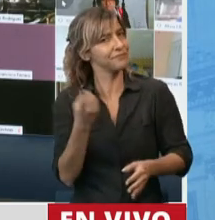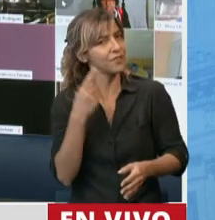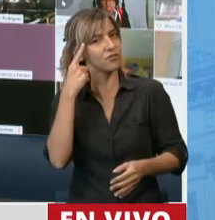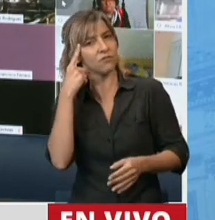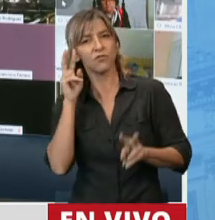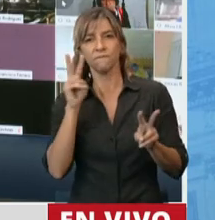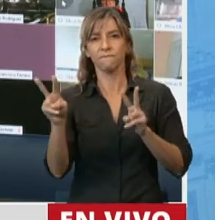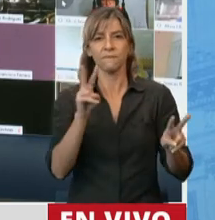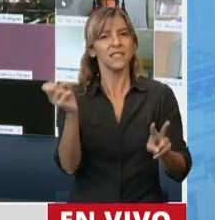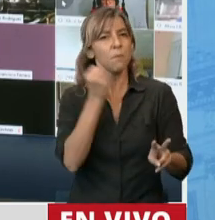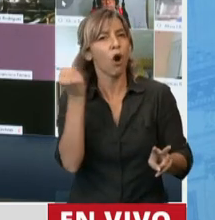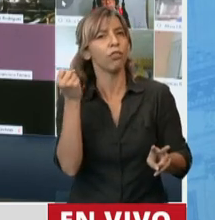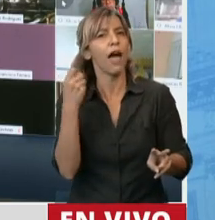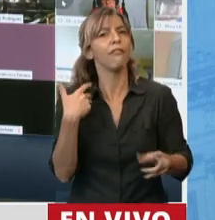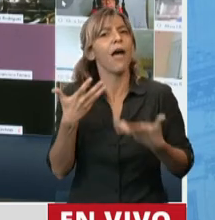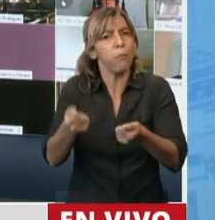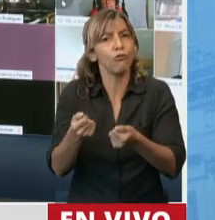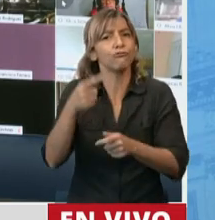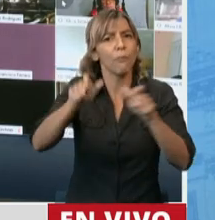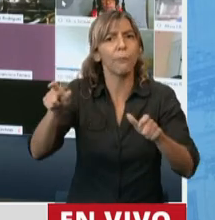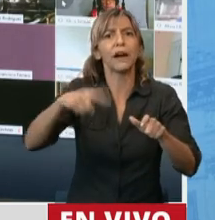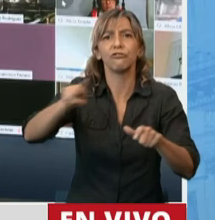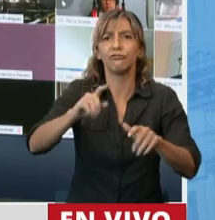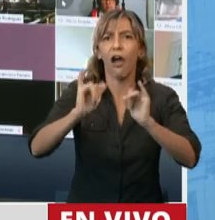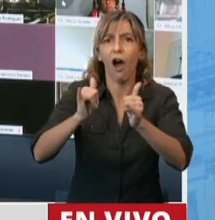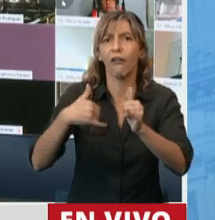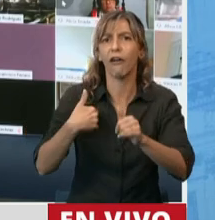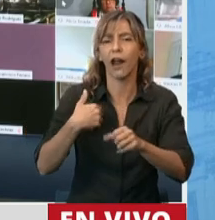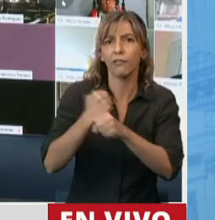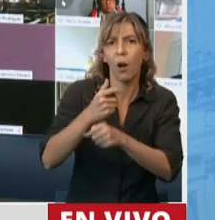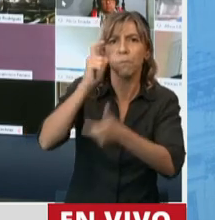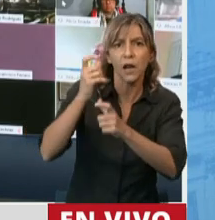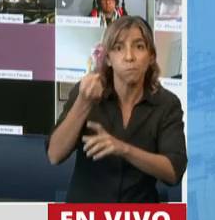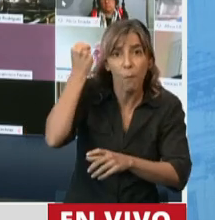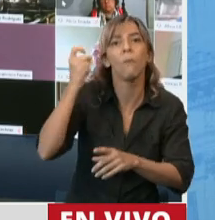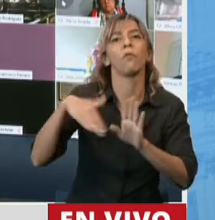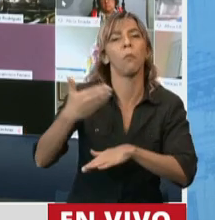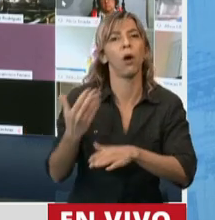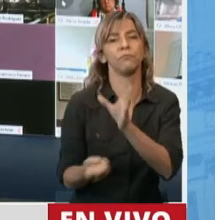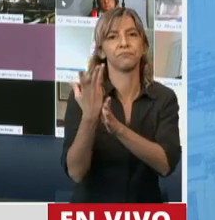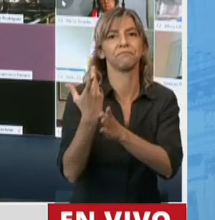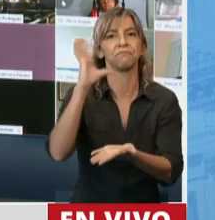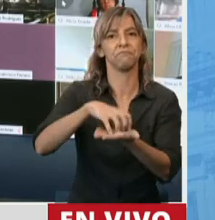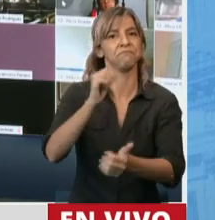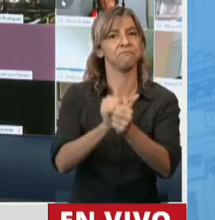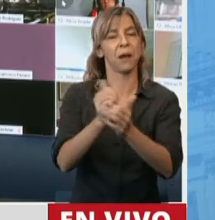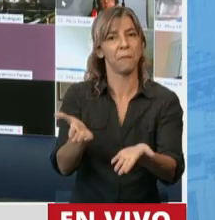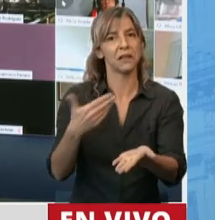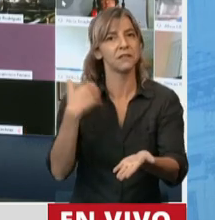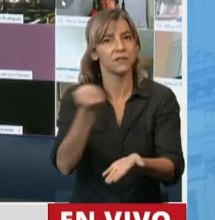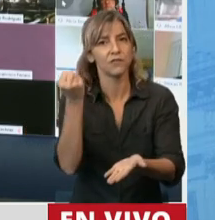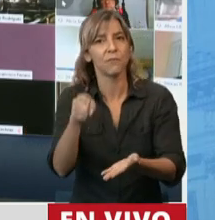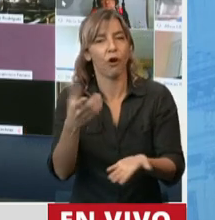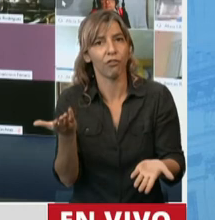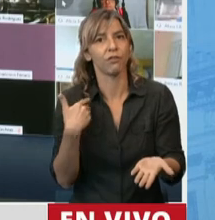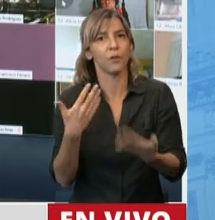tenemos que apoyar, porque no solamente la generación de trabajo, sino que además la generación de oportunidades para que sean contrapropios,